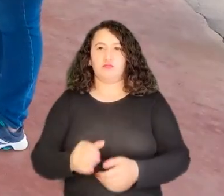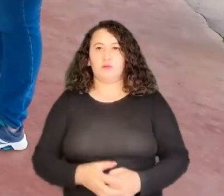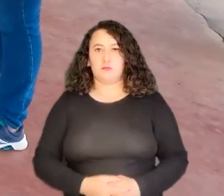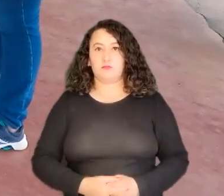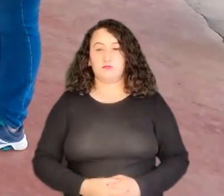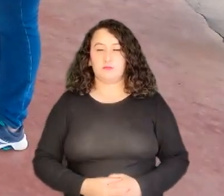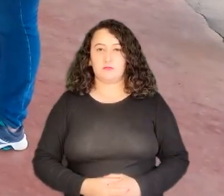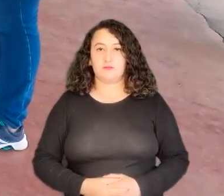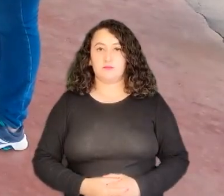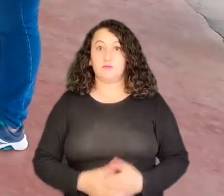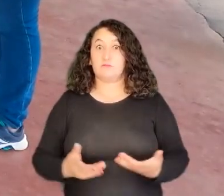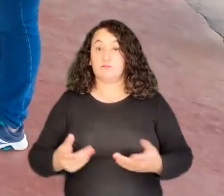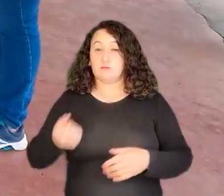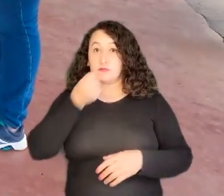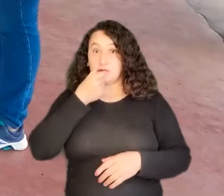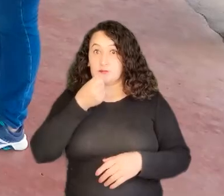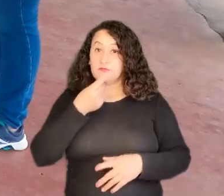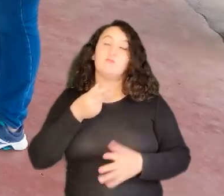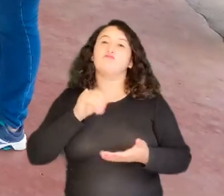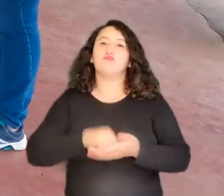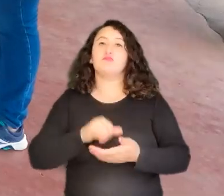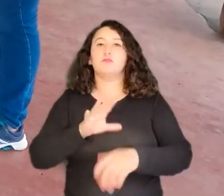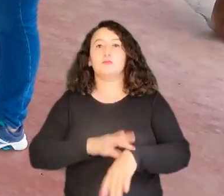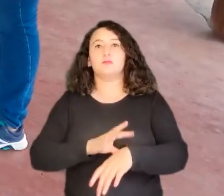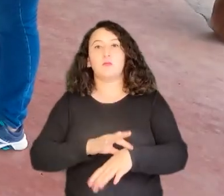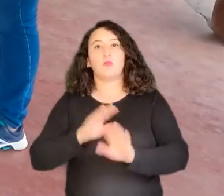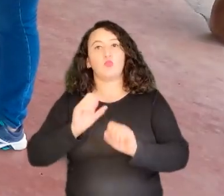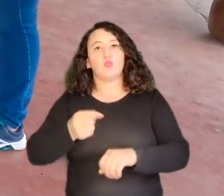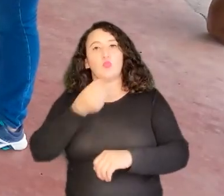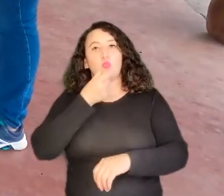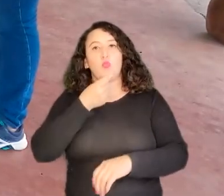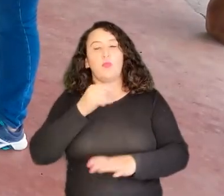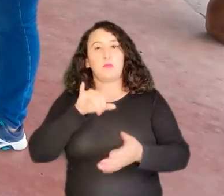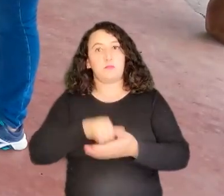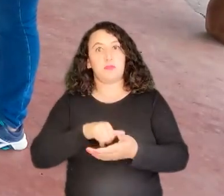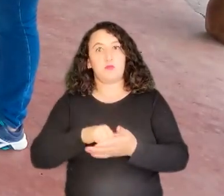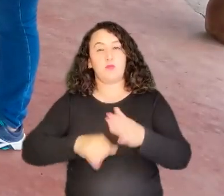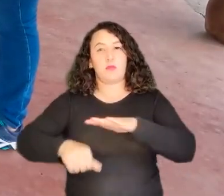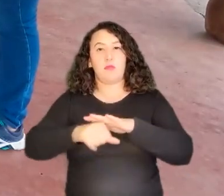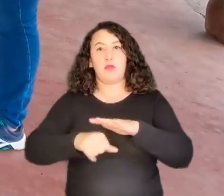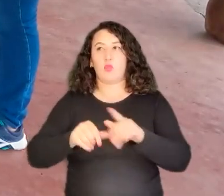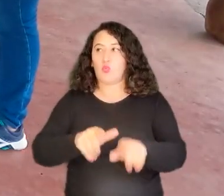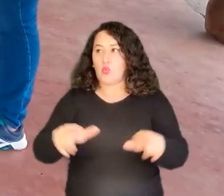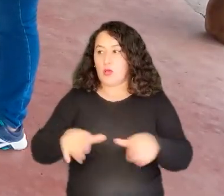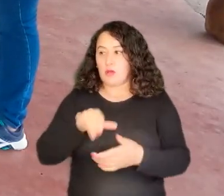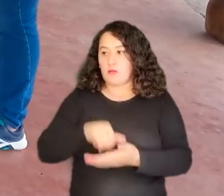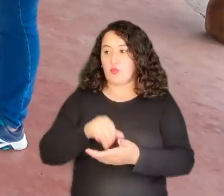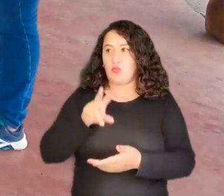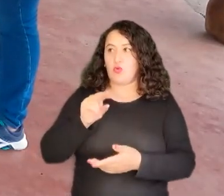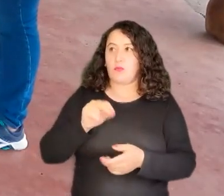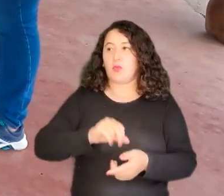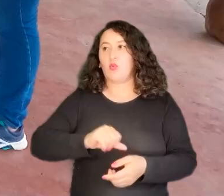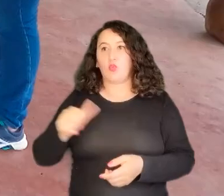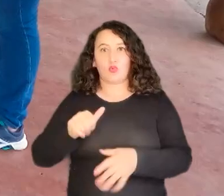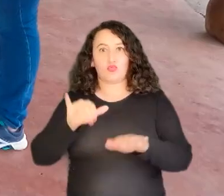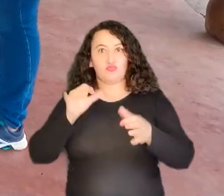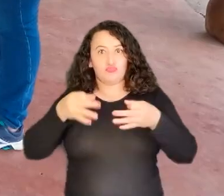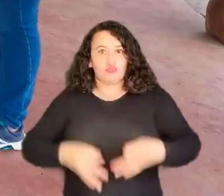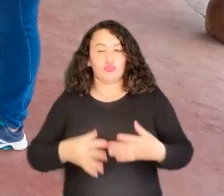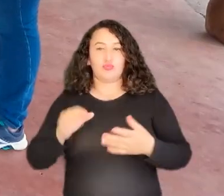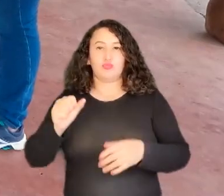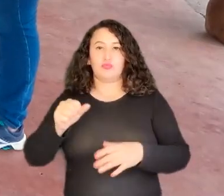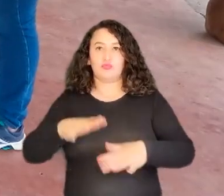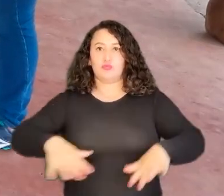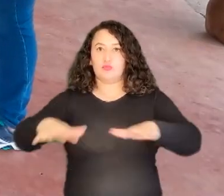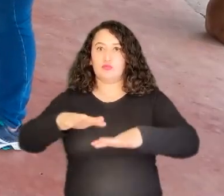Los insumos veterinarios y los medicamentos pueden ir en la misma área, no digamos en el mismo lugar de almacenamiento, pero sí en la misma área, en el mismo espacio,